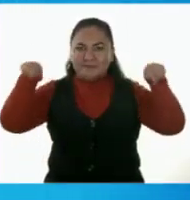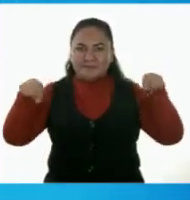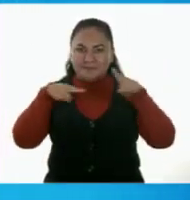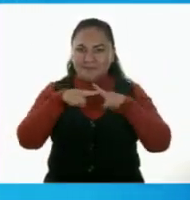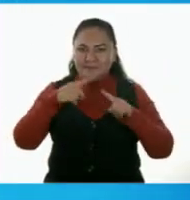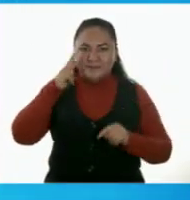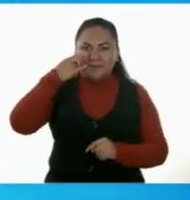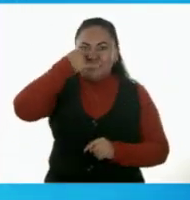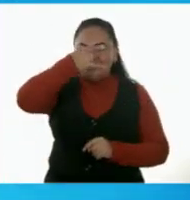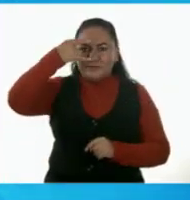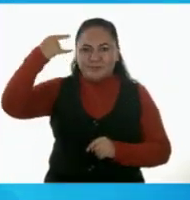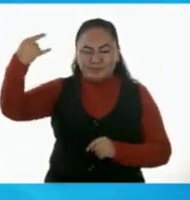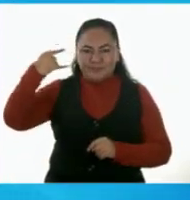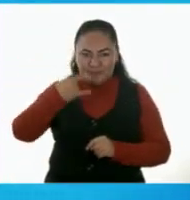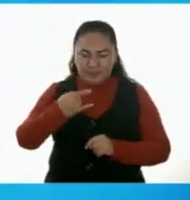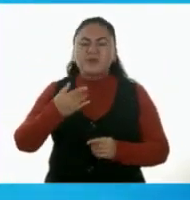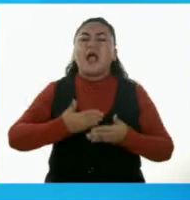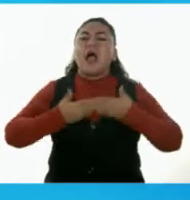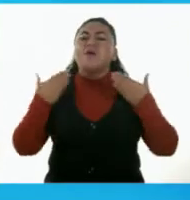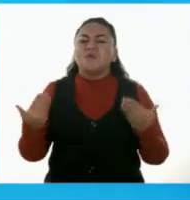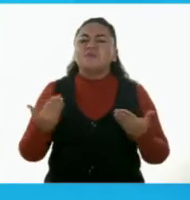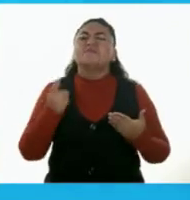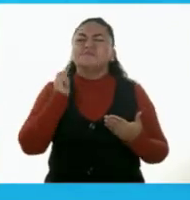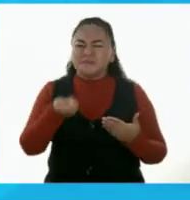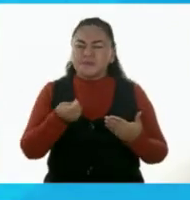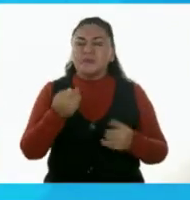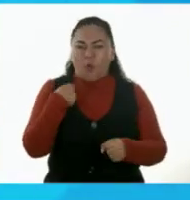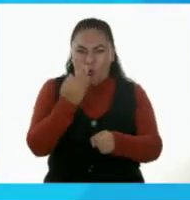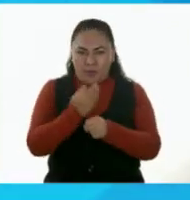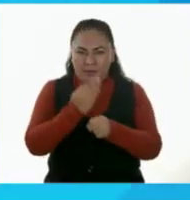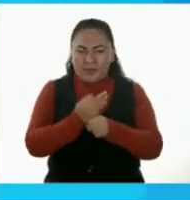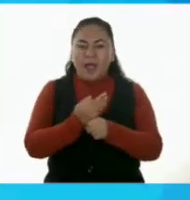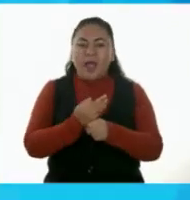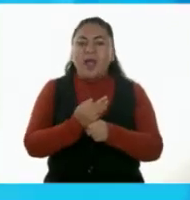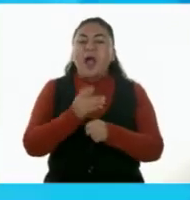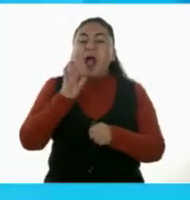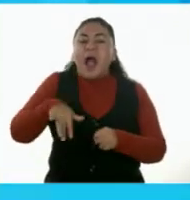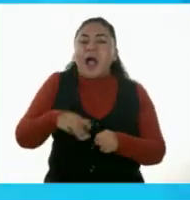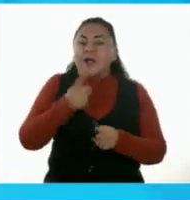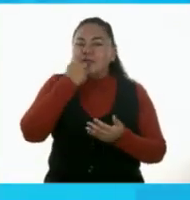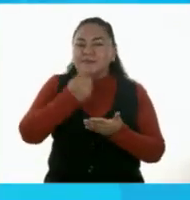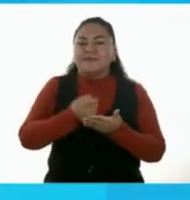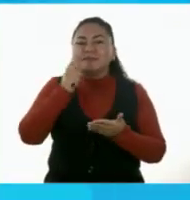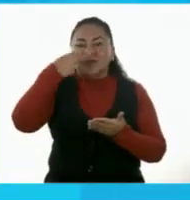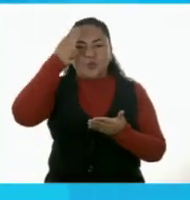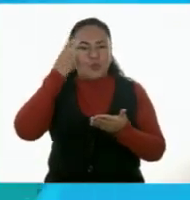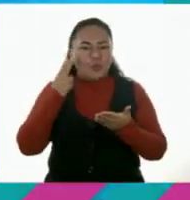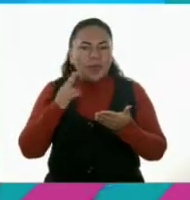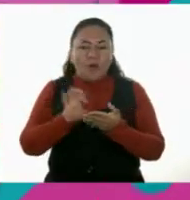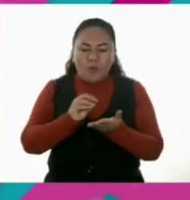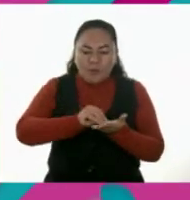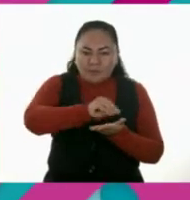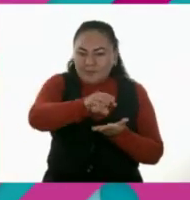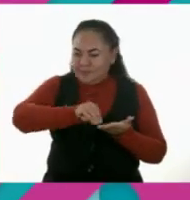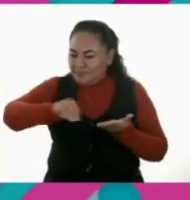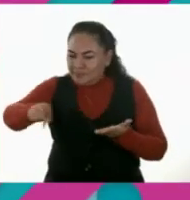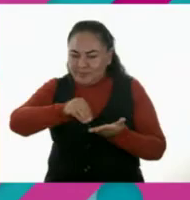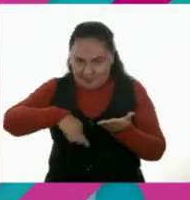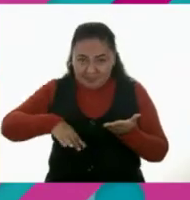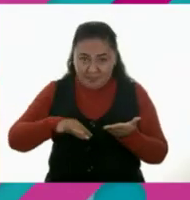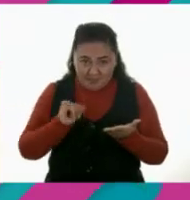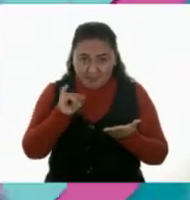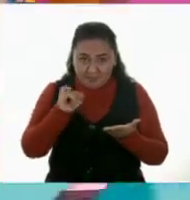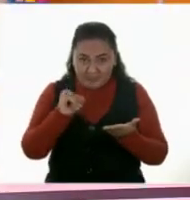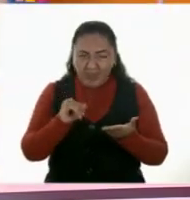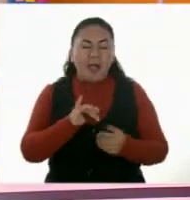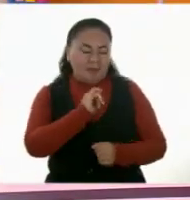acuerdo? Muy bien. ¿Qué vamos a hacer? Pues vamos a tratar de reproducir lo que Norma repartió a sus amigas. ¿Te parece? Me parece muy bien.